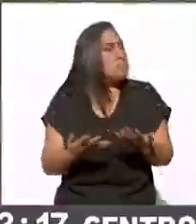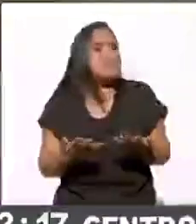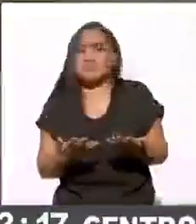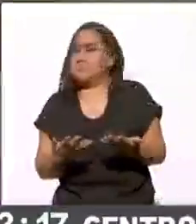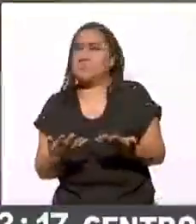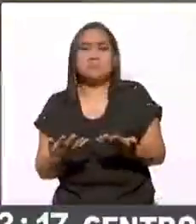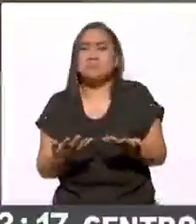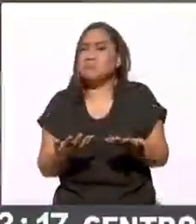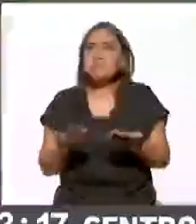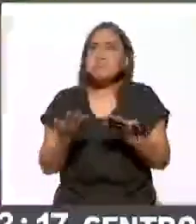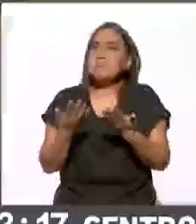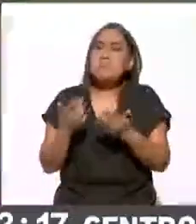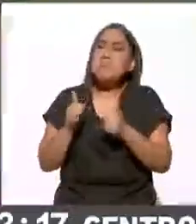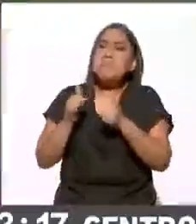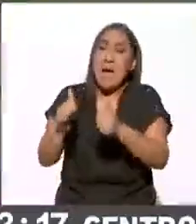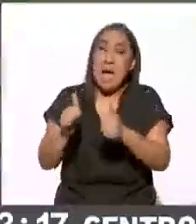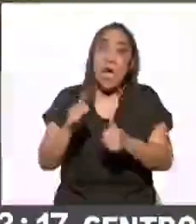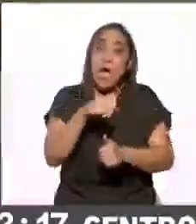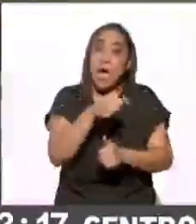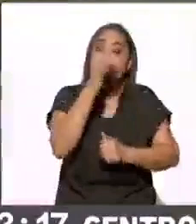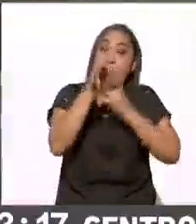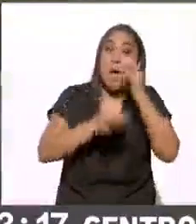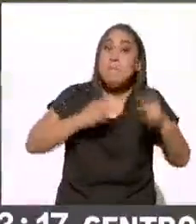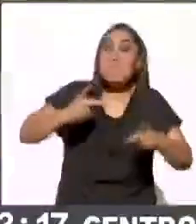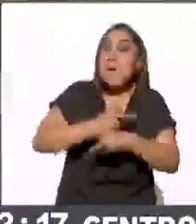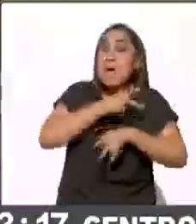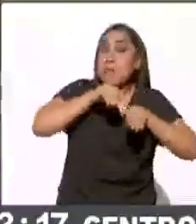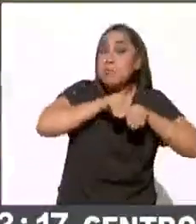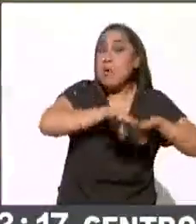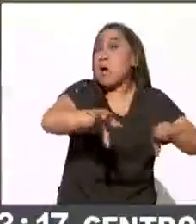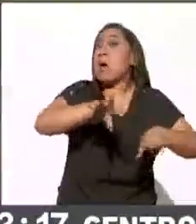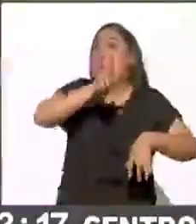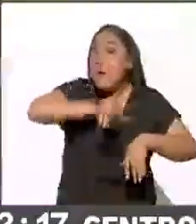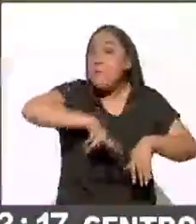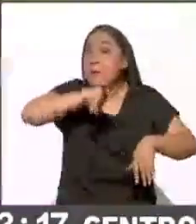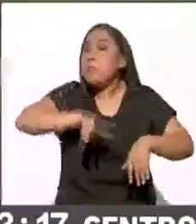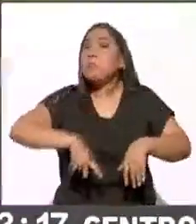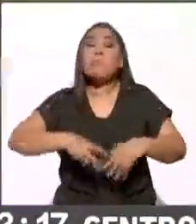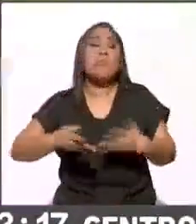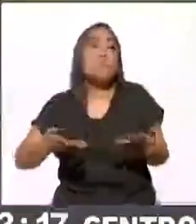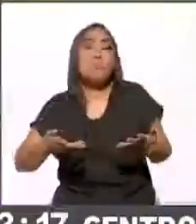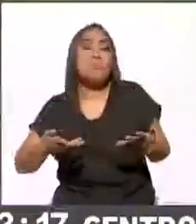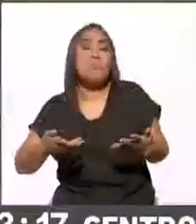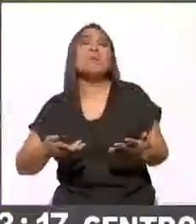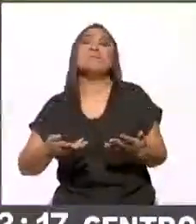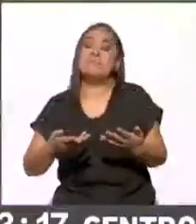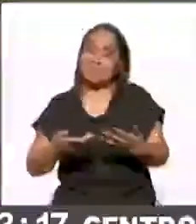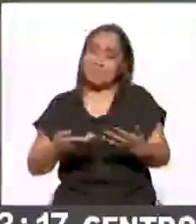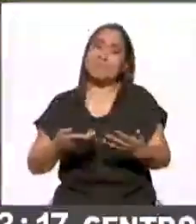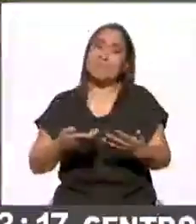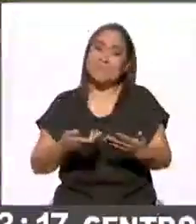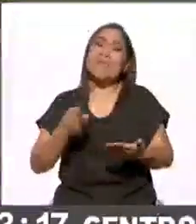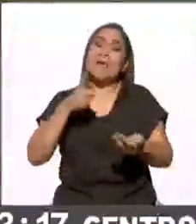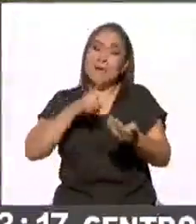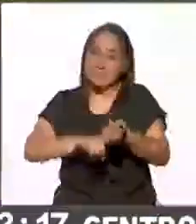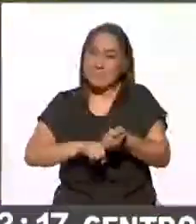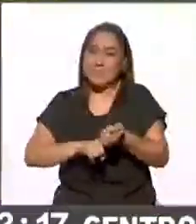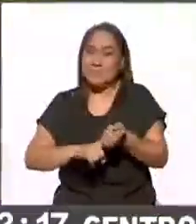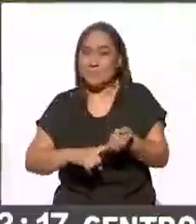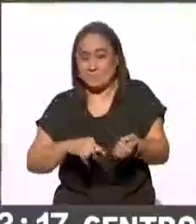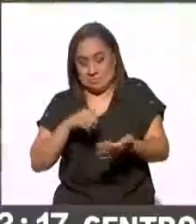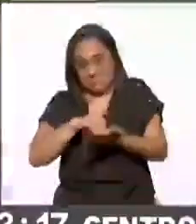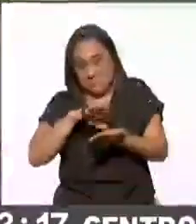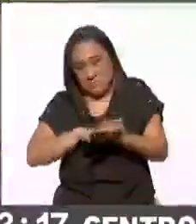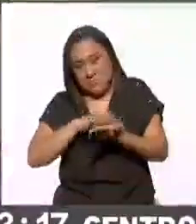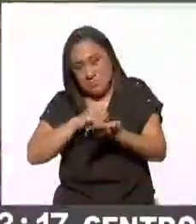redes sociales anunciaban e incluso afirmaban. Entonces podemos decir que se trataba, a partir de los datos,